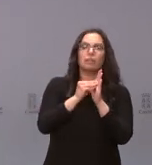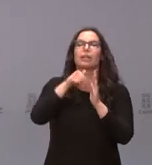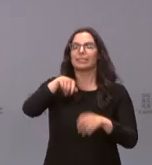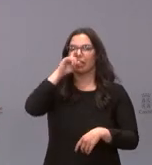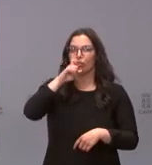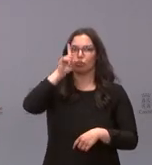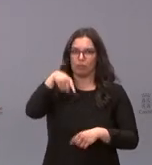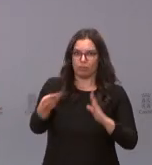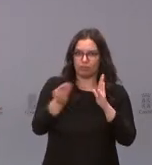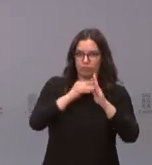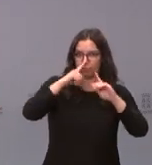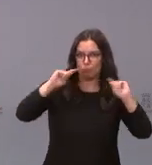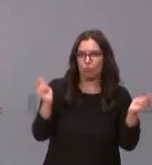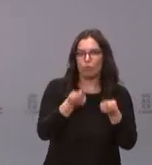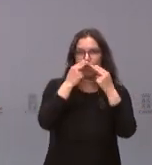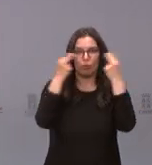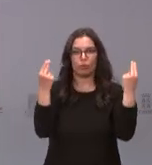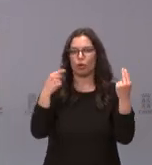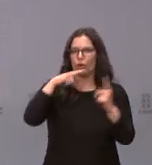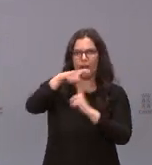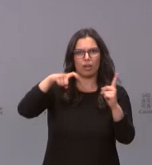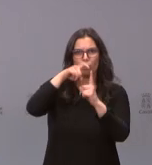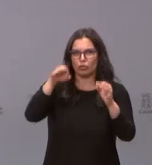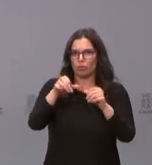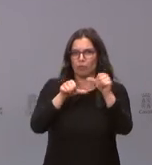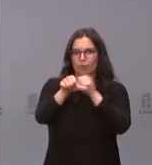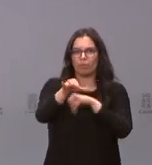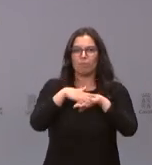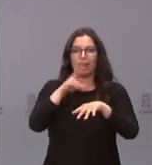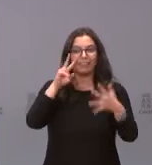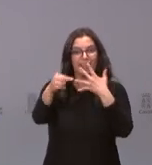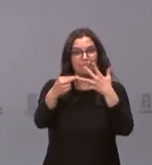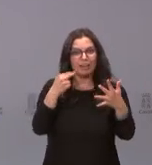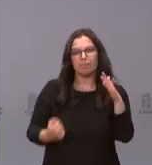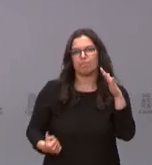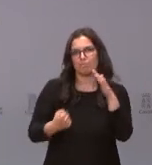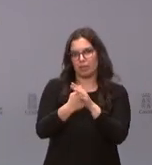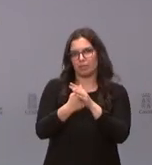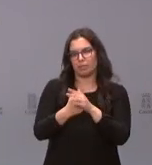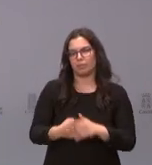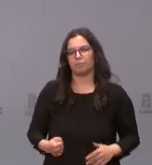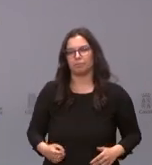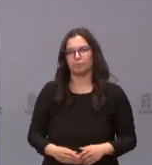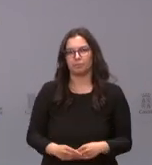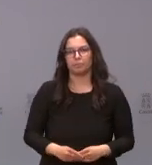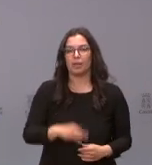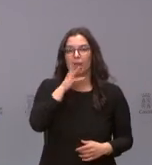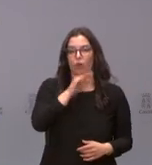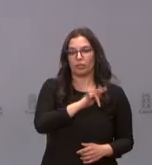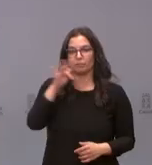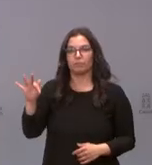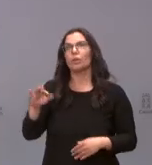todos los años para que la transparencia sea máxima en esta Administración. Les dejo ahora con el